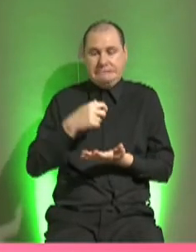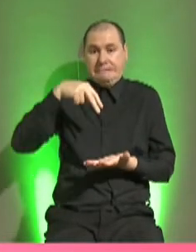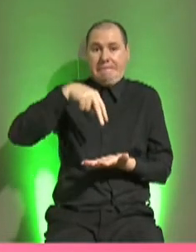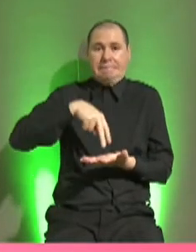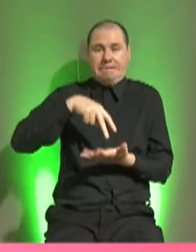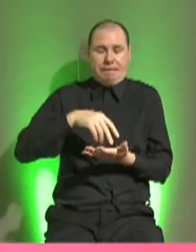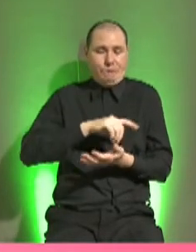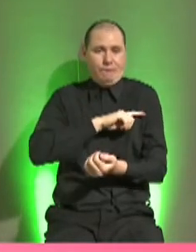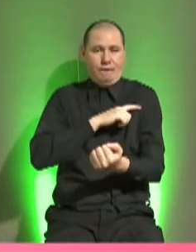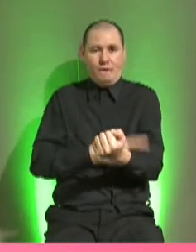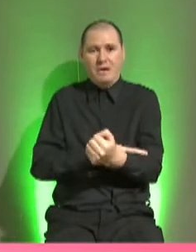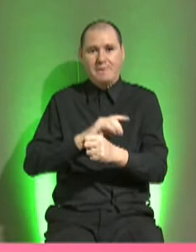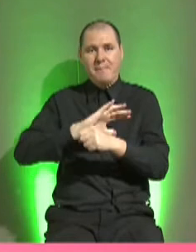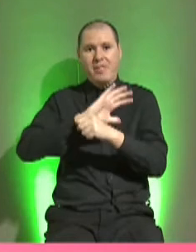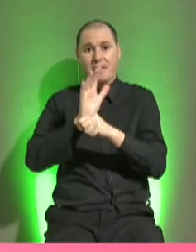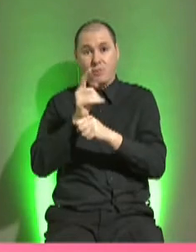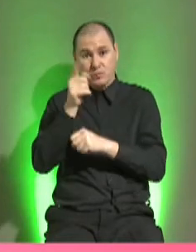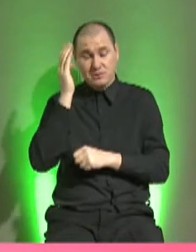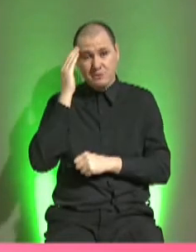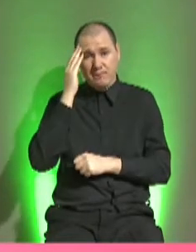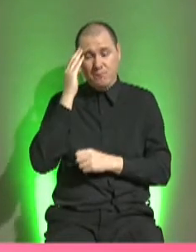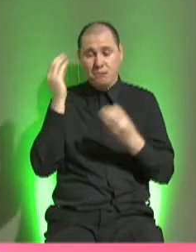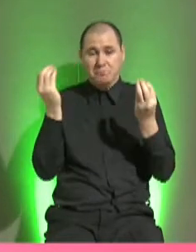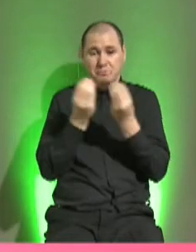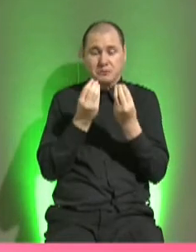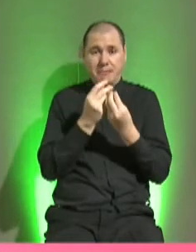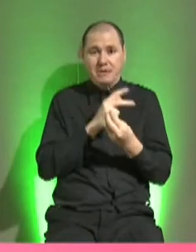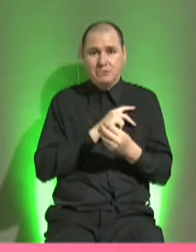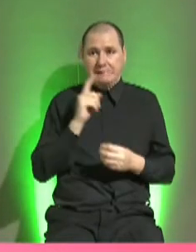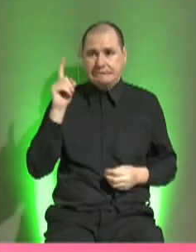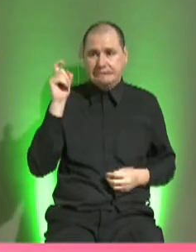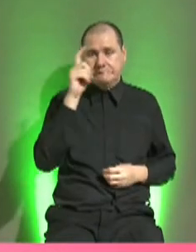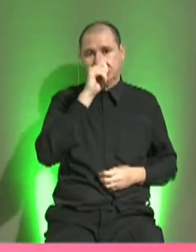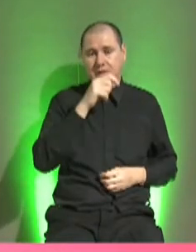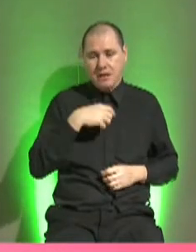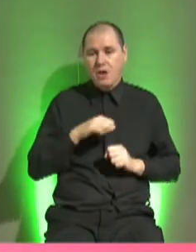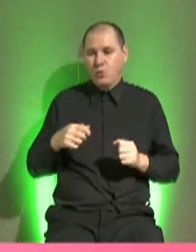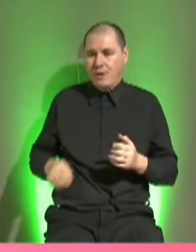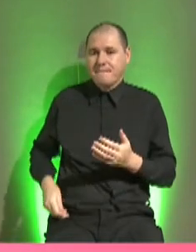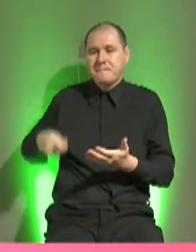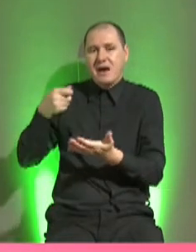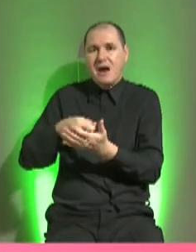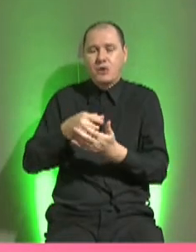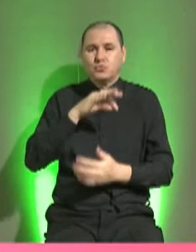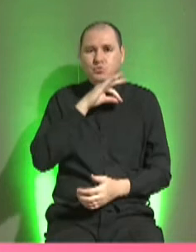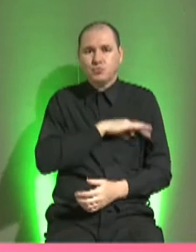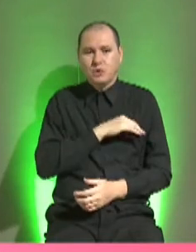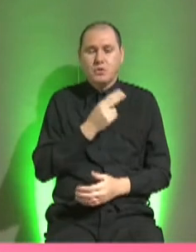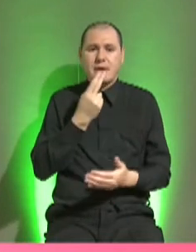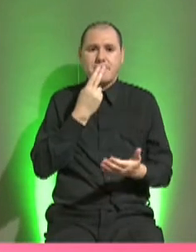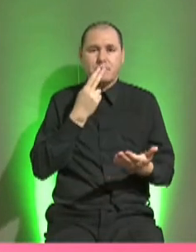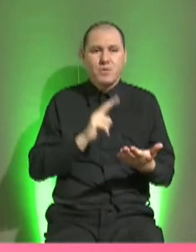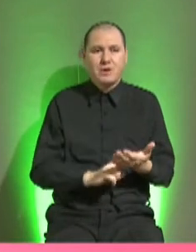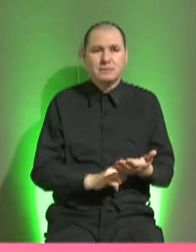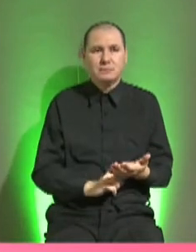porque como saben mucha gente pasó muy mal, y eso hizo que podamos pagar los salarios, que podamos pagar nuestros impuestos,